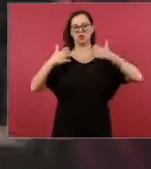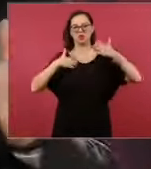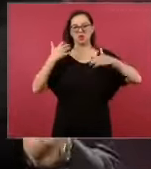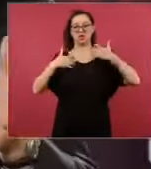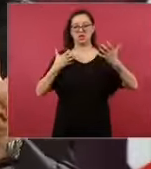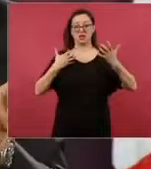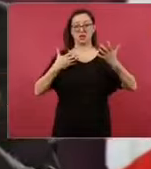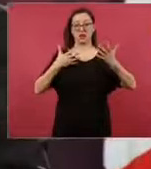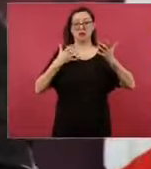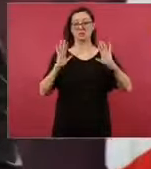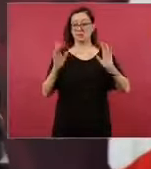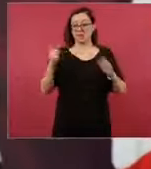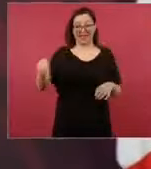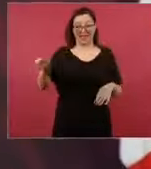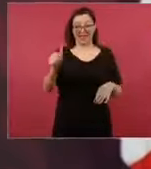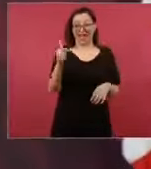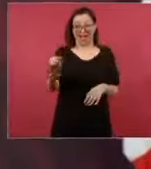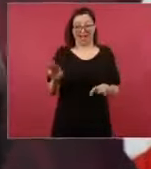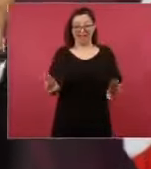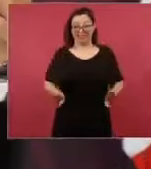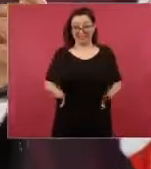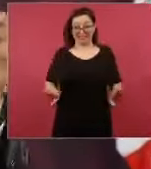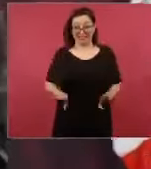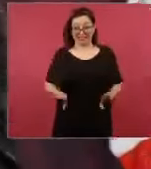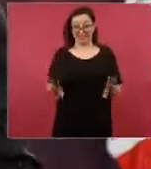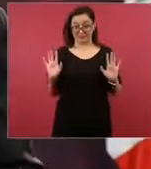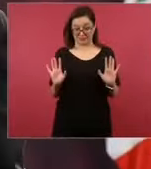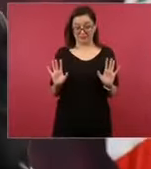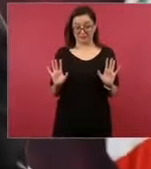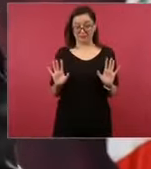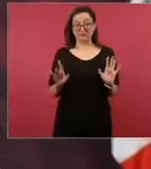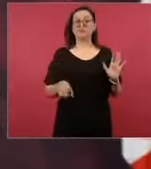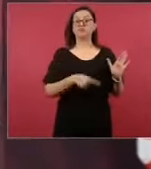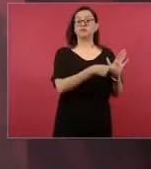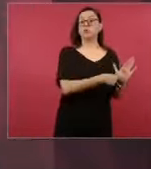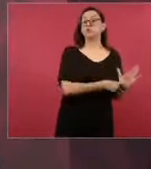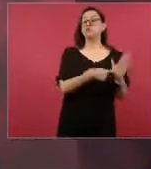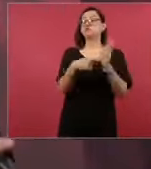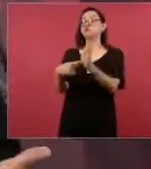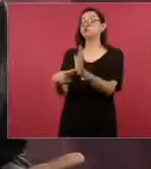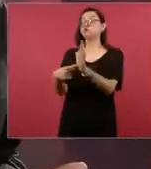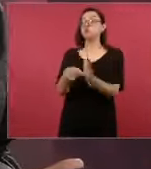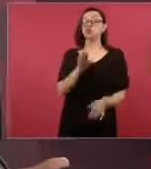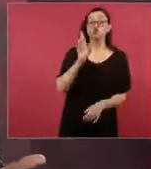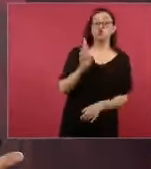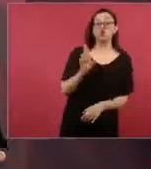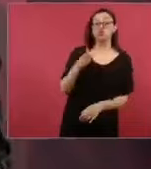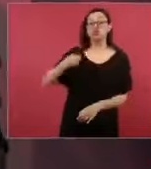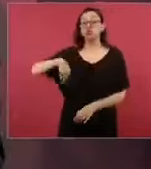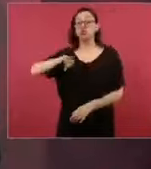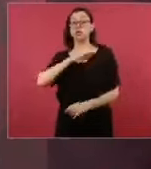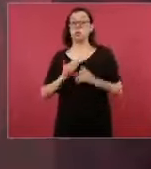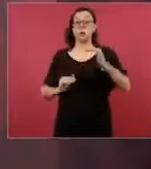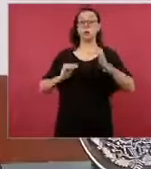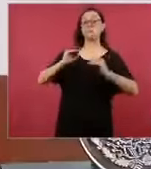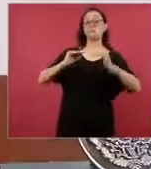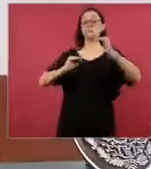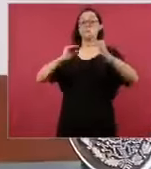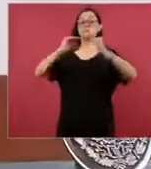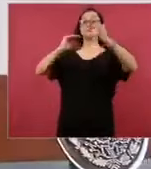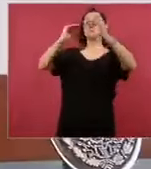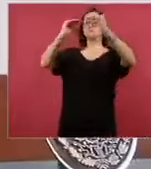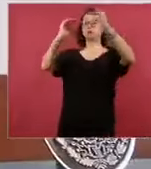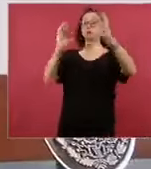Entonces, de repente ven una encuesta así, claro,